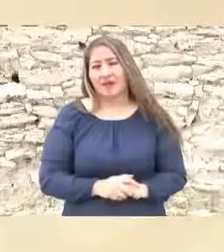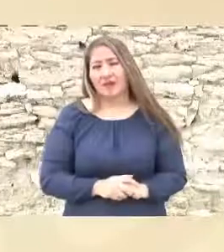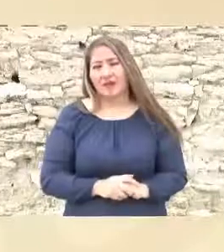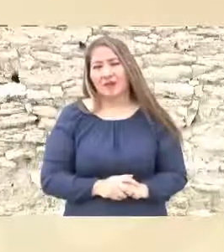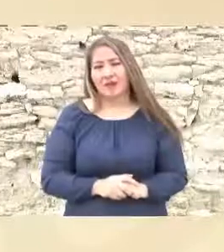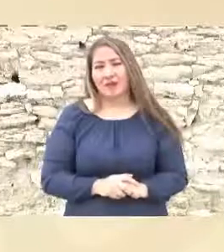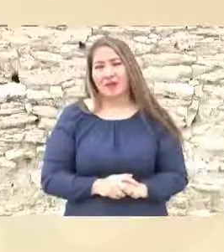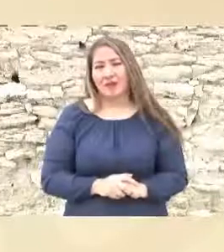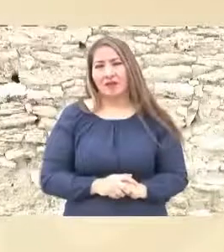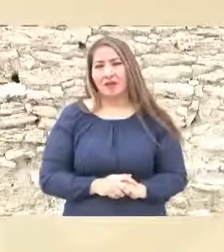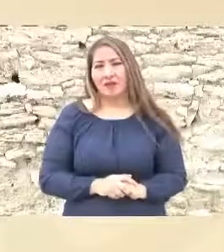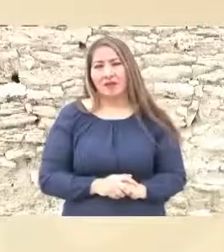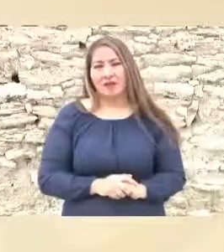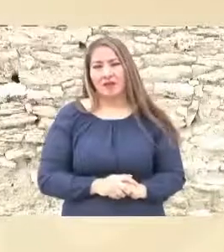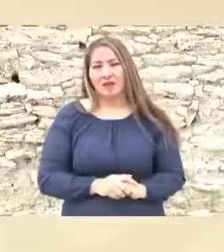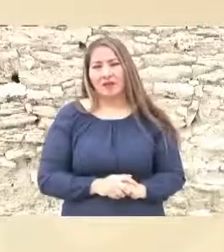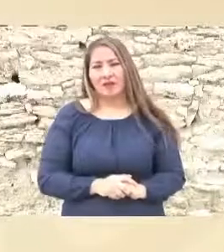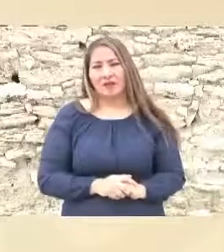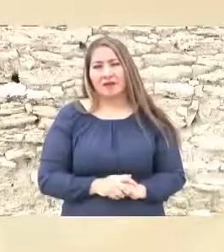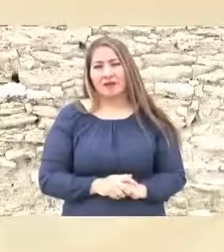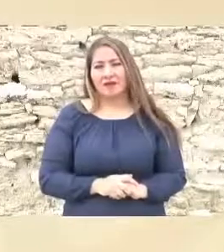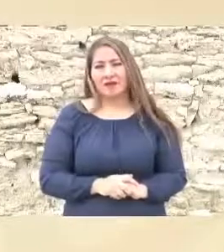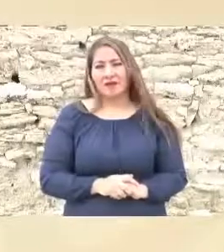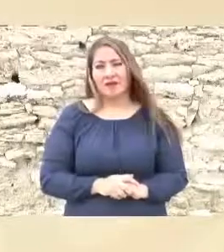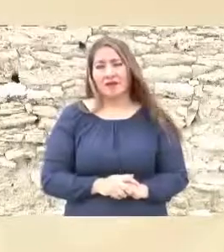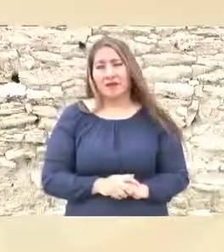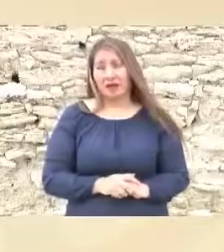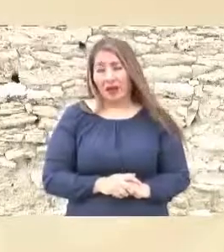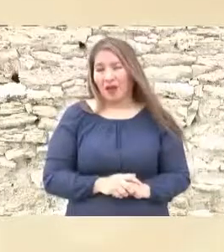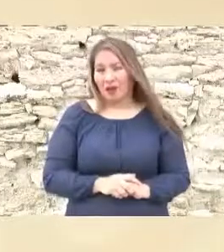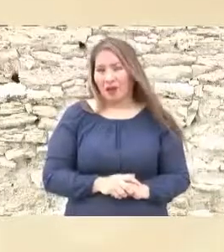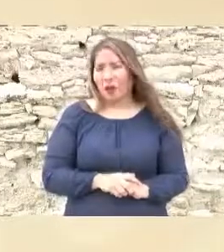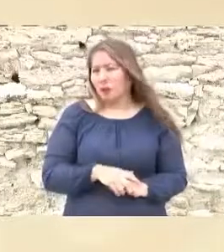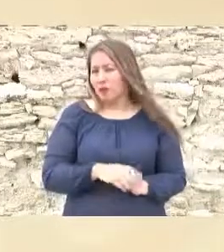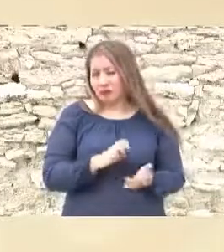no se avanza